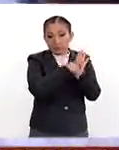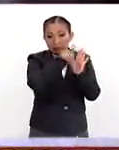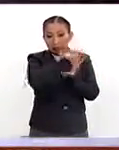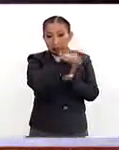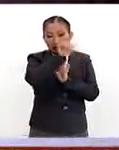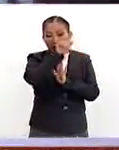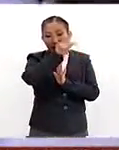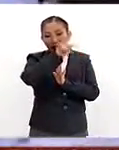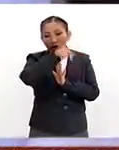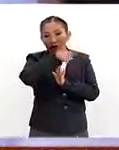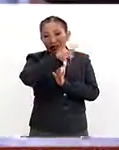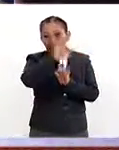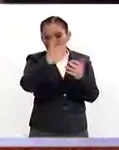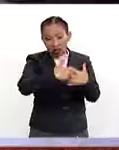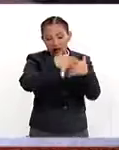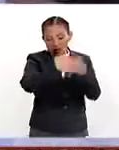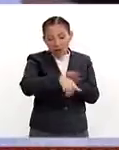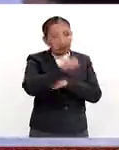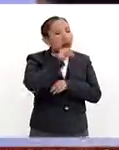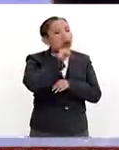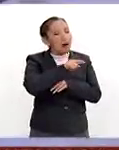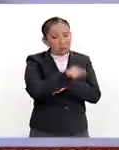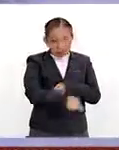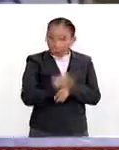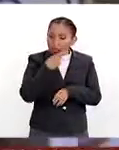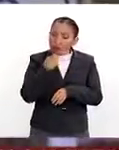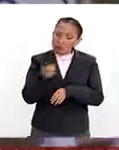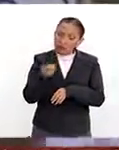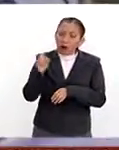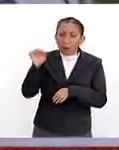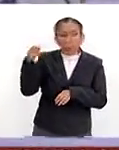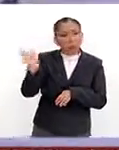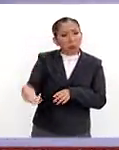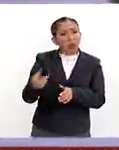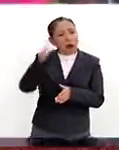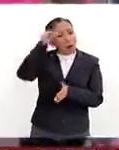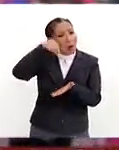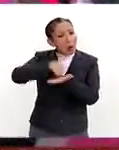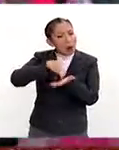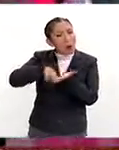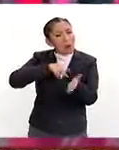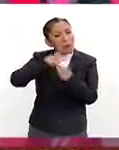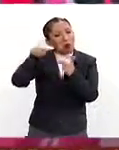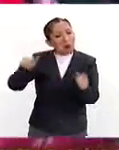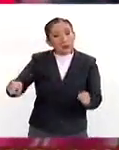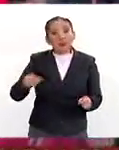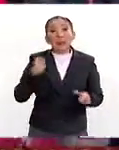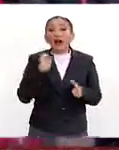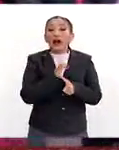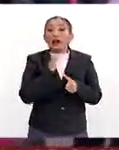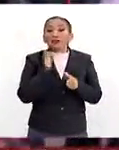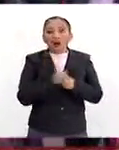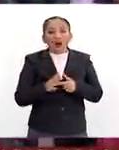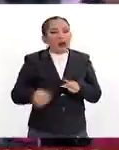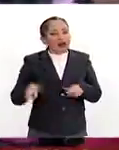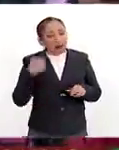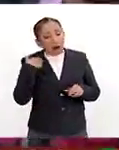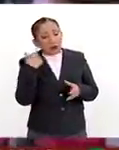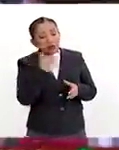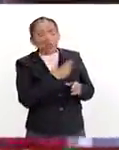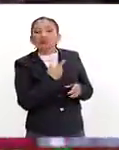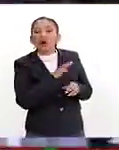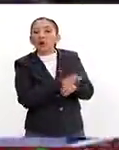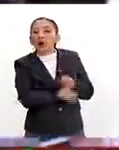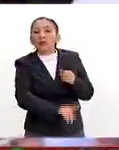de Antioquia, el sector industrial, también le dijo sí a este nuevo acuerdo. Entonces, aquí lo que está en juego